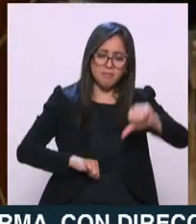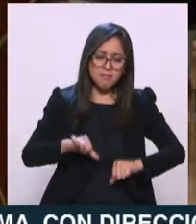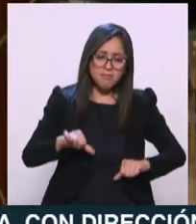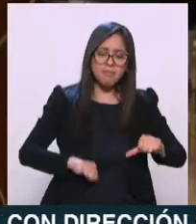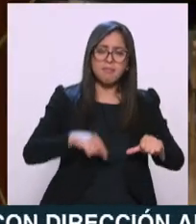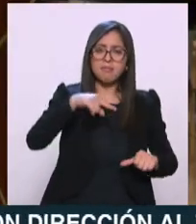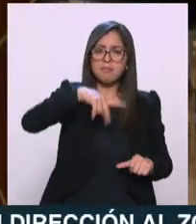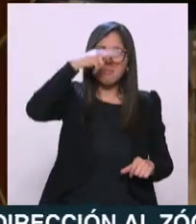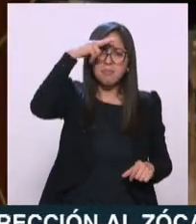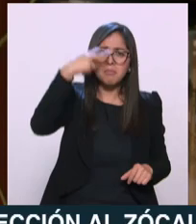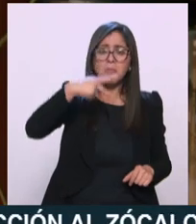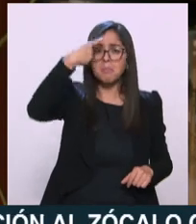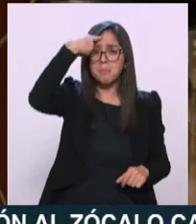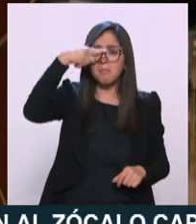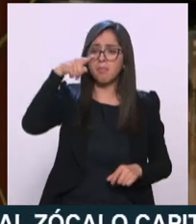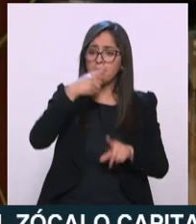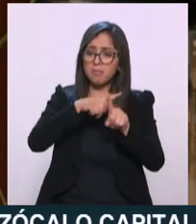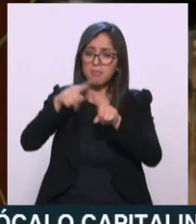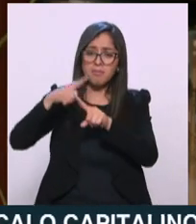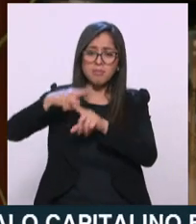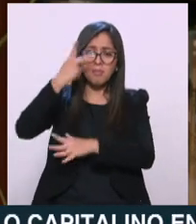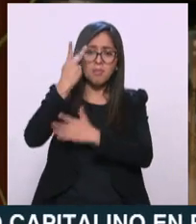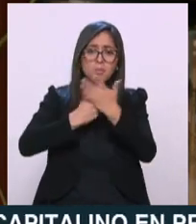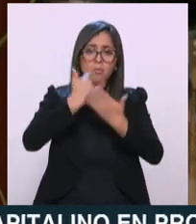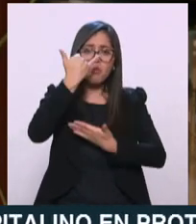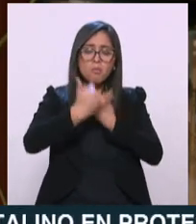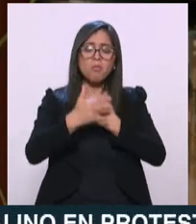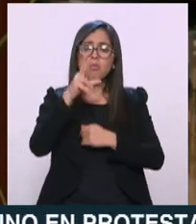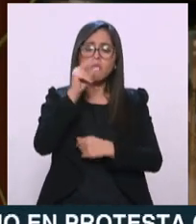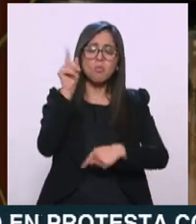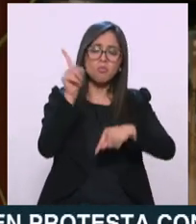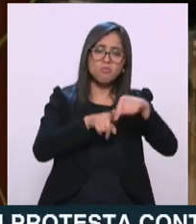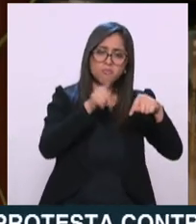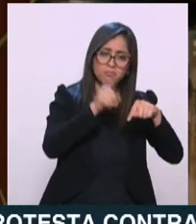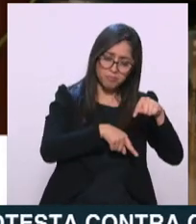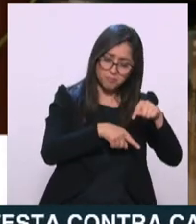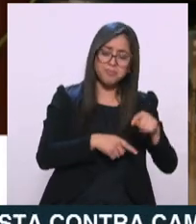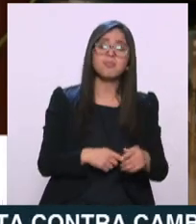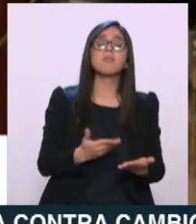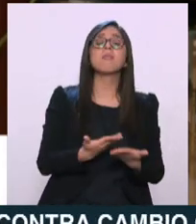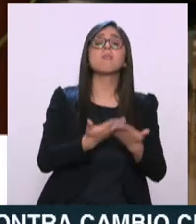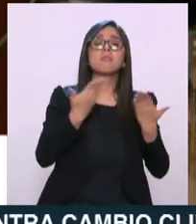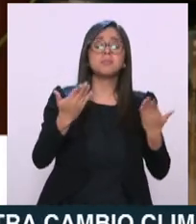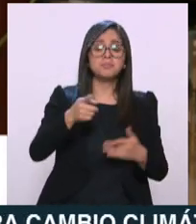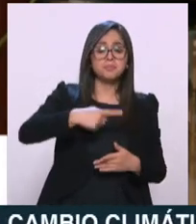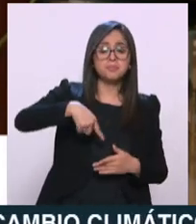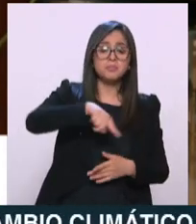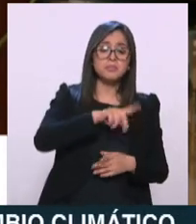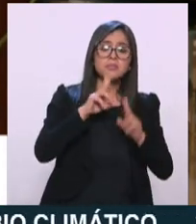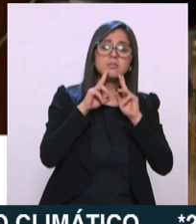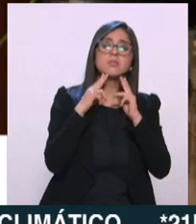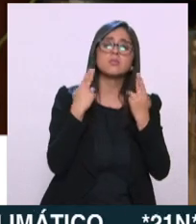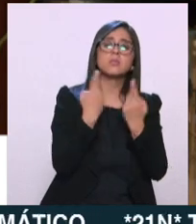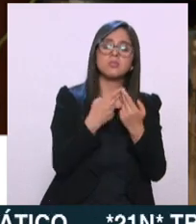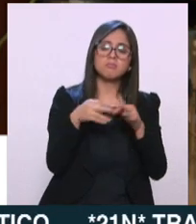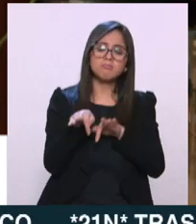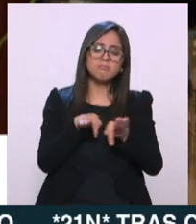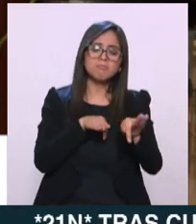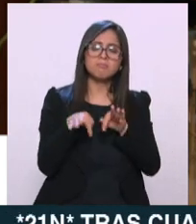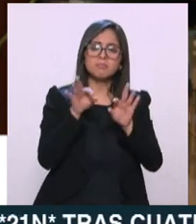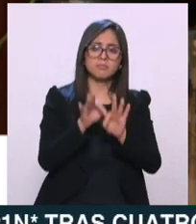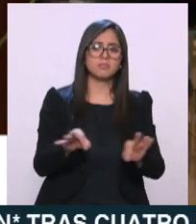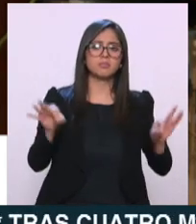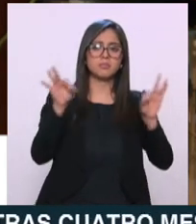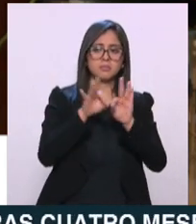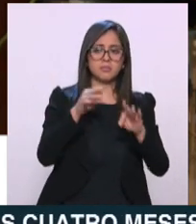recursos que tenemos. También conversar, hemos establecido mesas de trabajo muy ricas, muy entusiasmantes, tanto para el